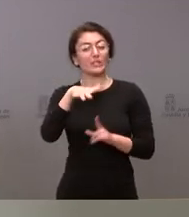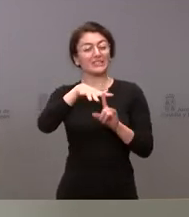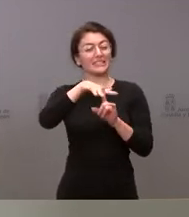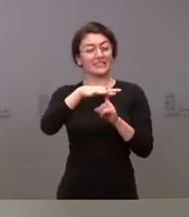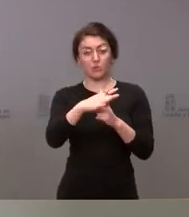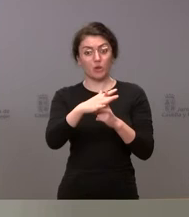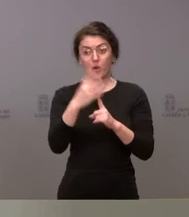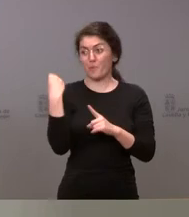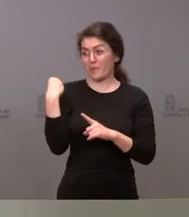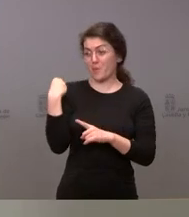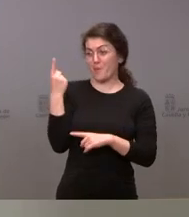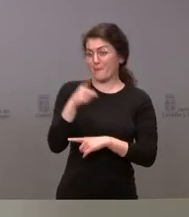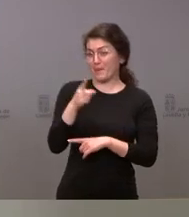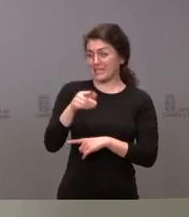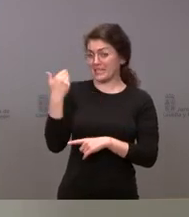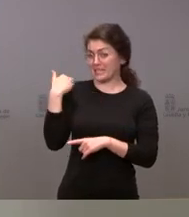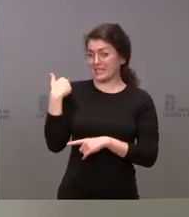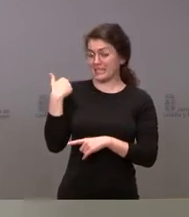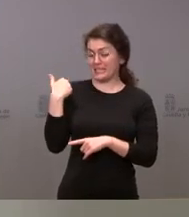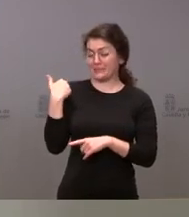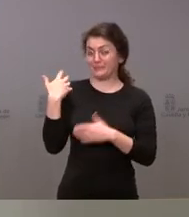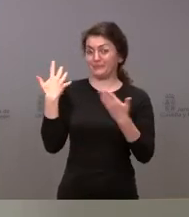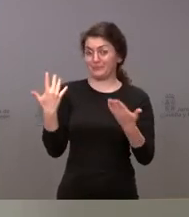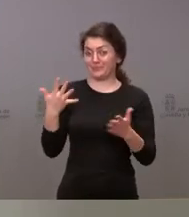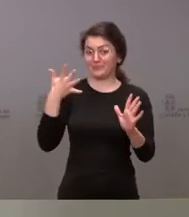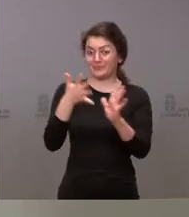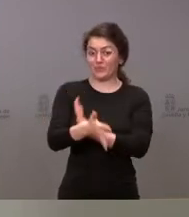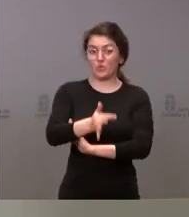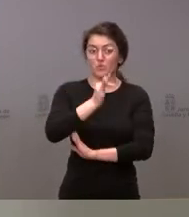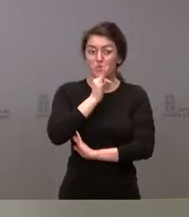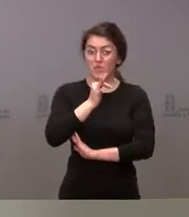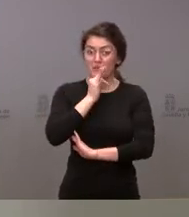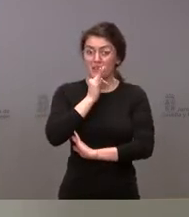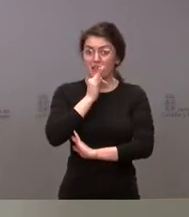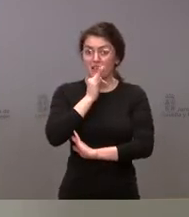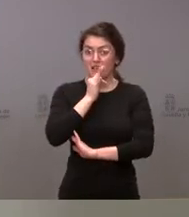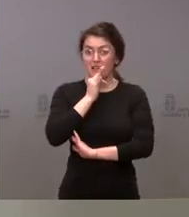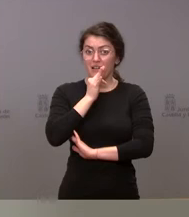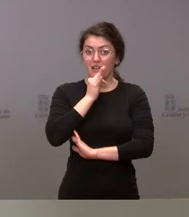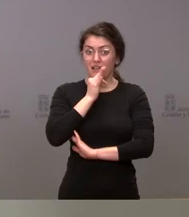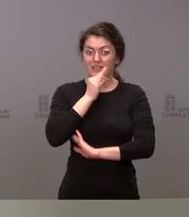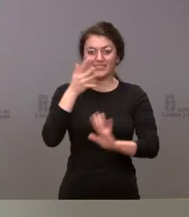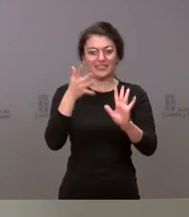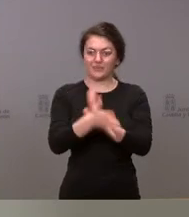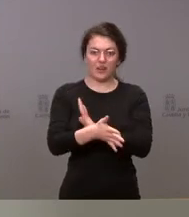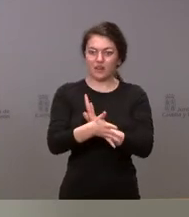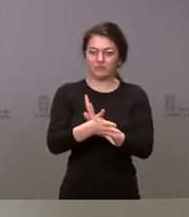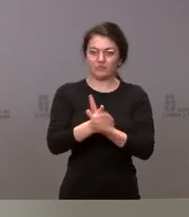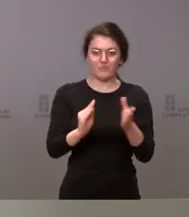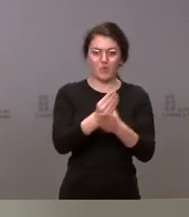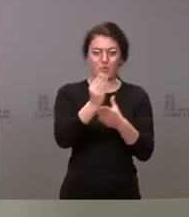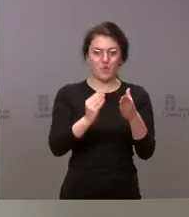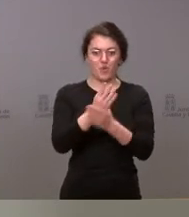atravesado en los últimos meses y que esto todavía puede poner en una situación más crítica algunas de estas cadenas de suministro y por lo tanto tenemos que estar